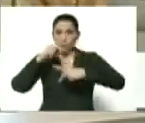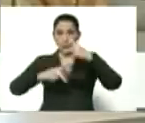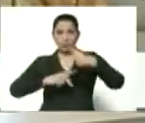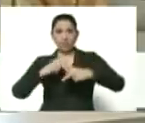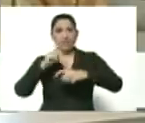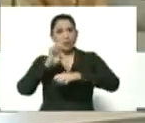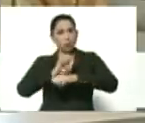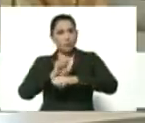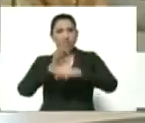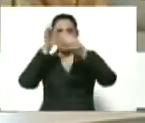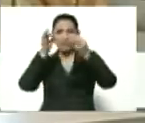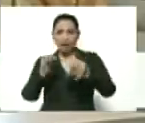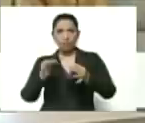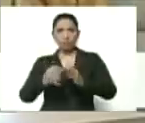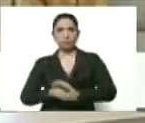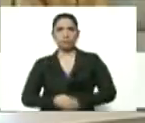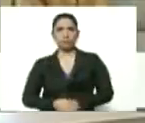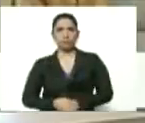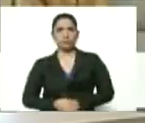real.